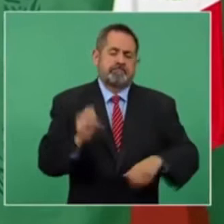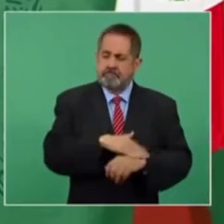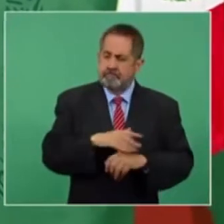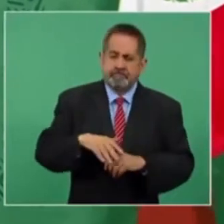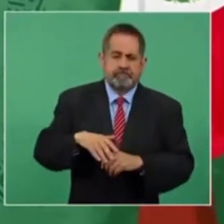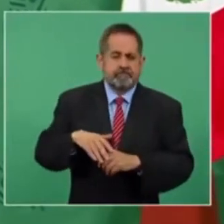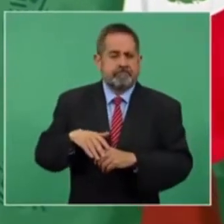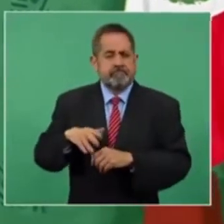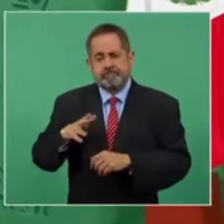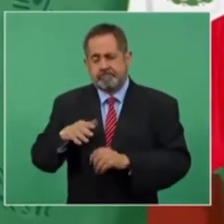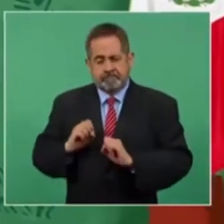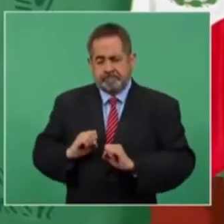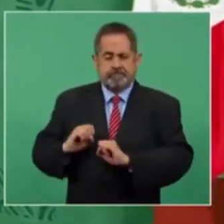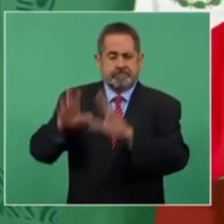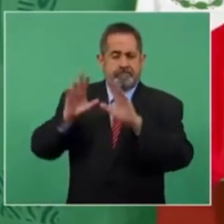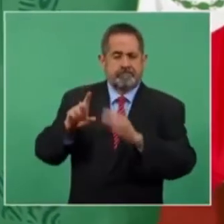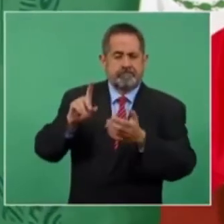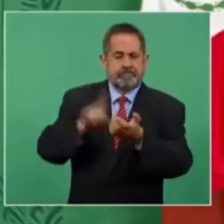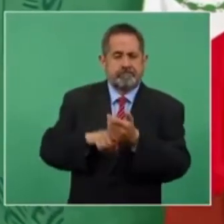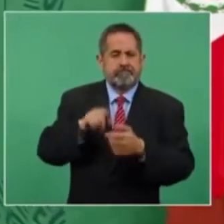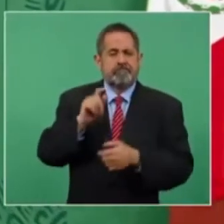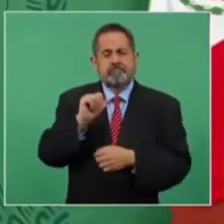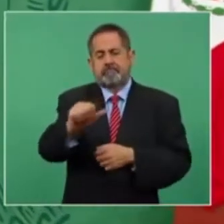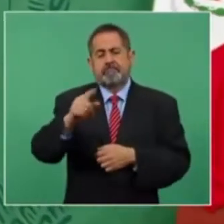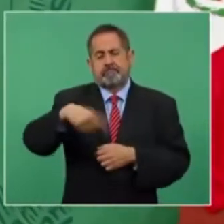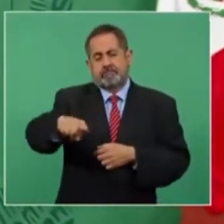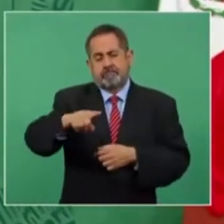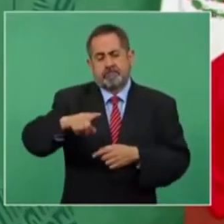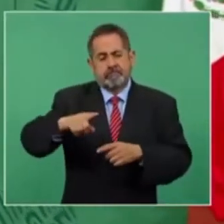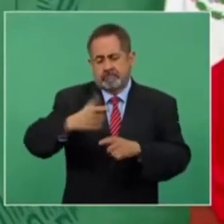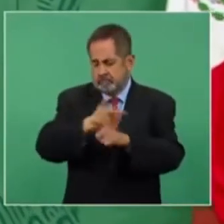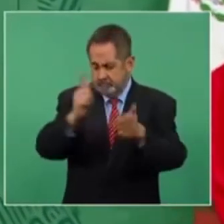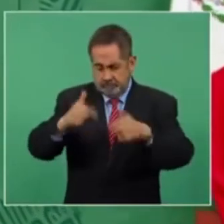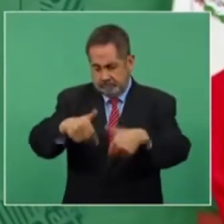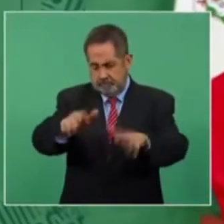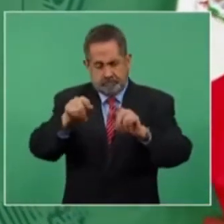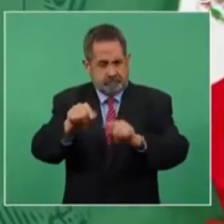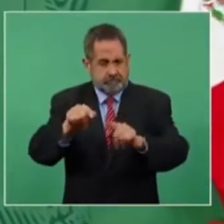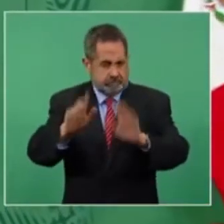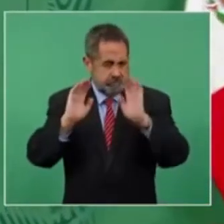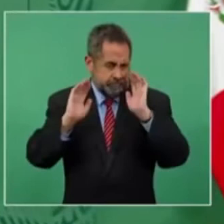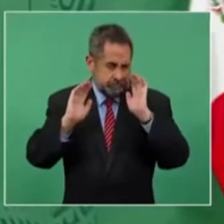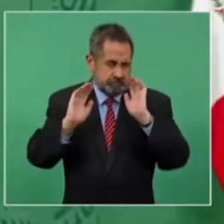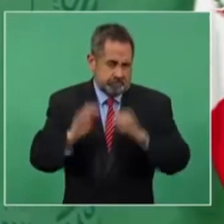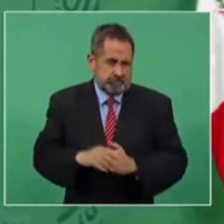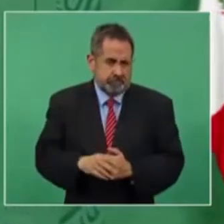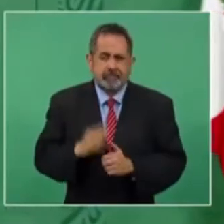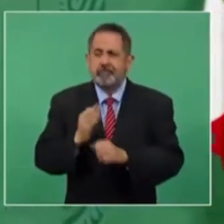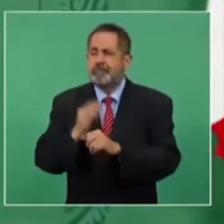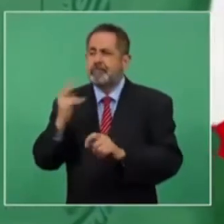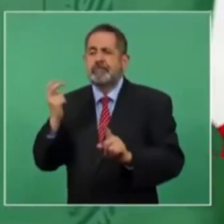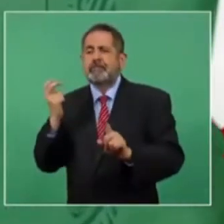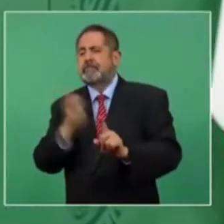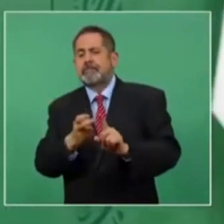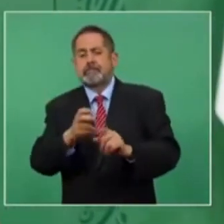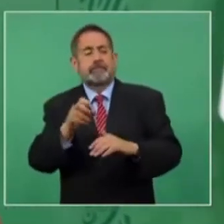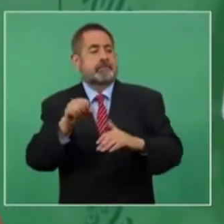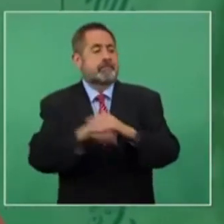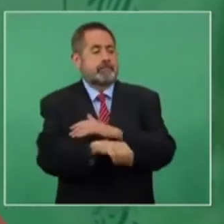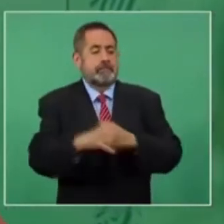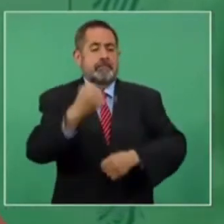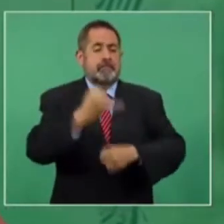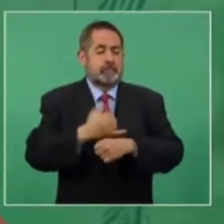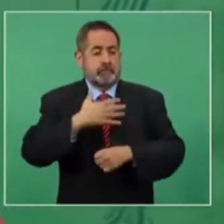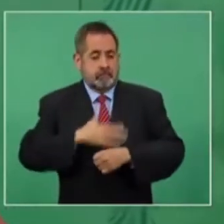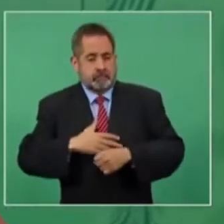y dejar en libertad a quien está siendo injustamente